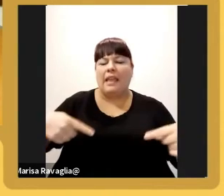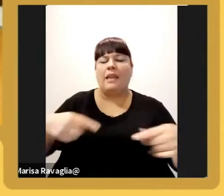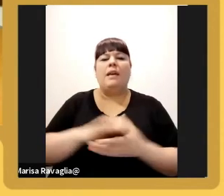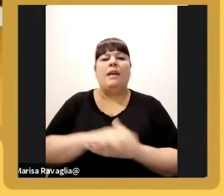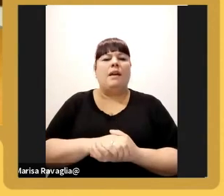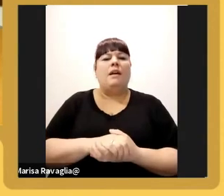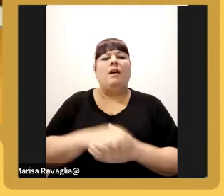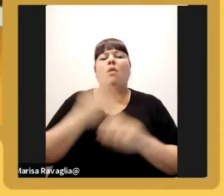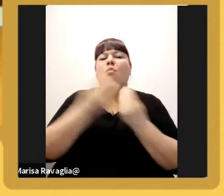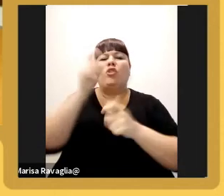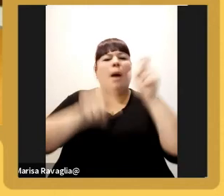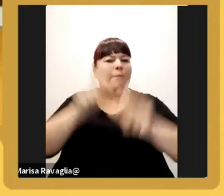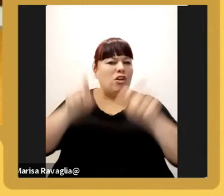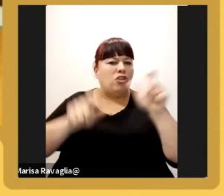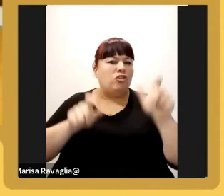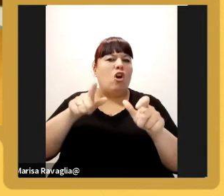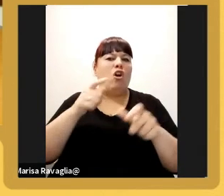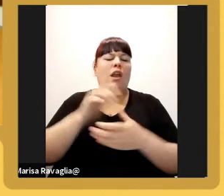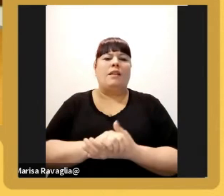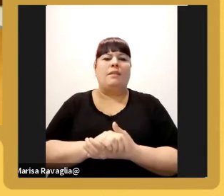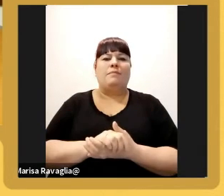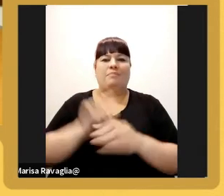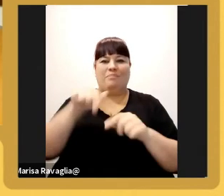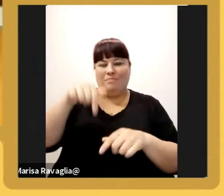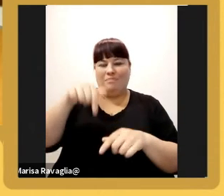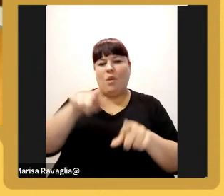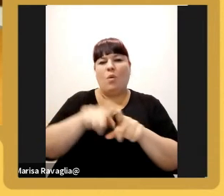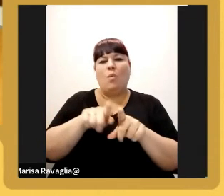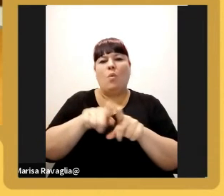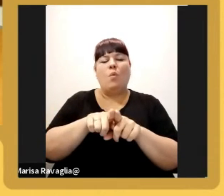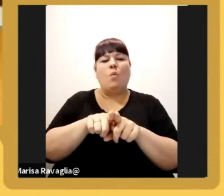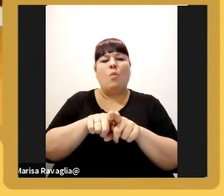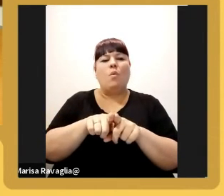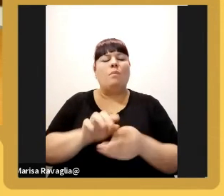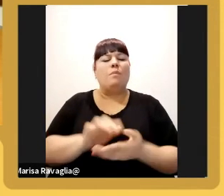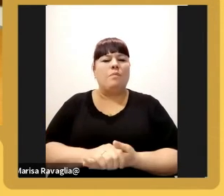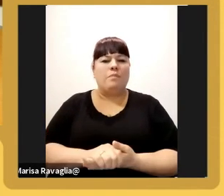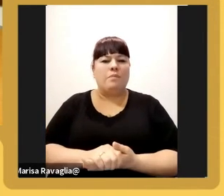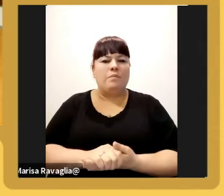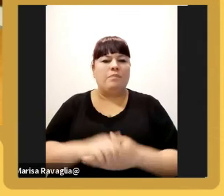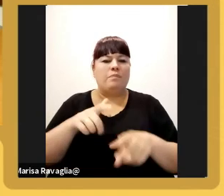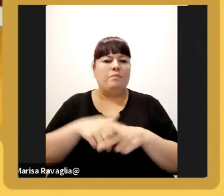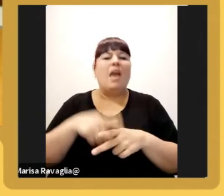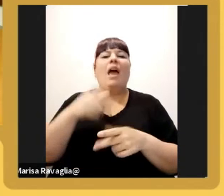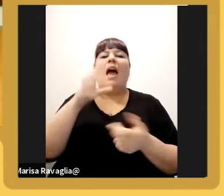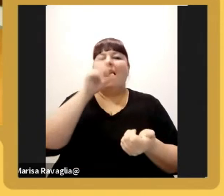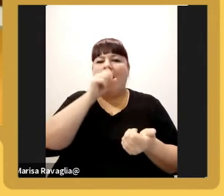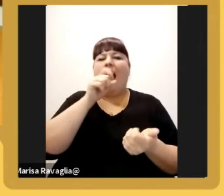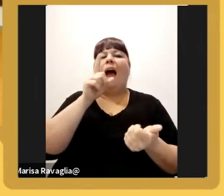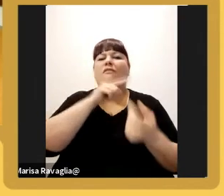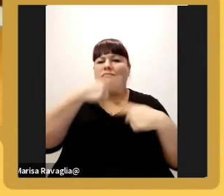muchos clientes ahí en en este digamos que están con las citrícolas somos